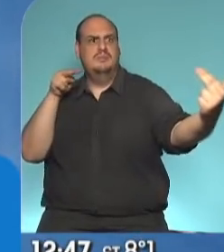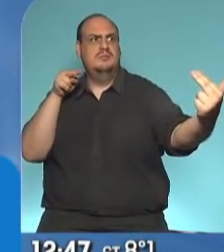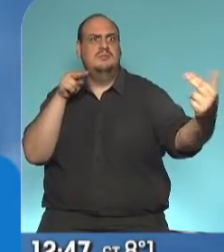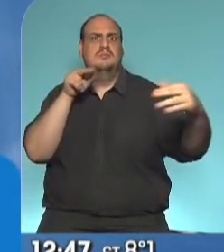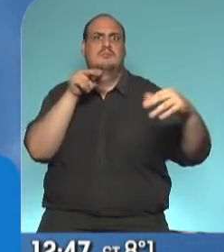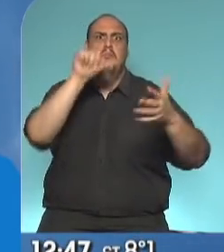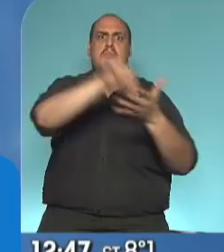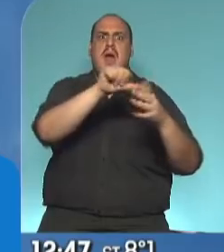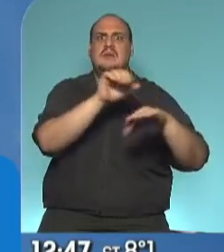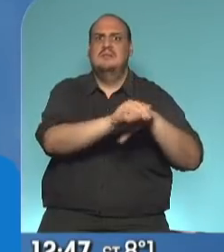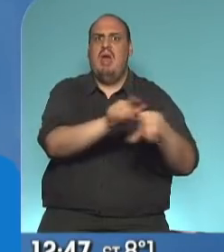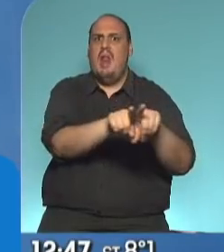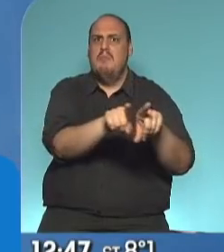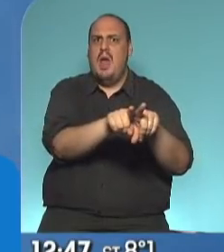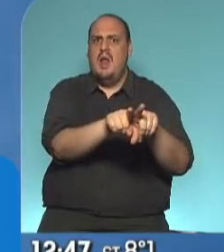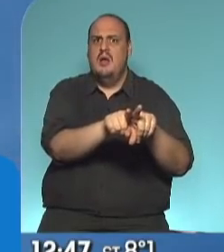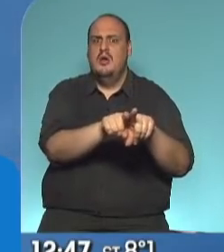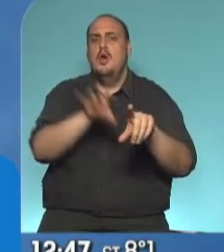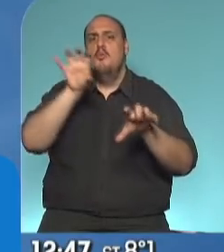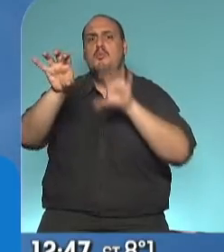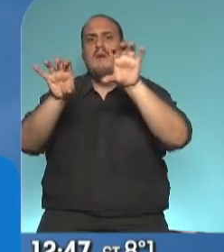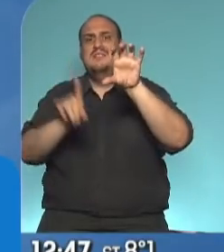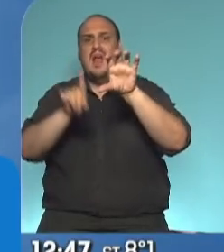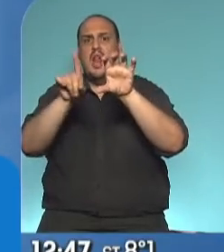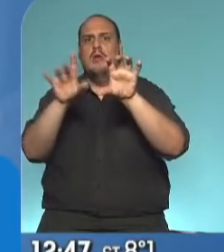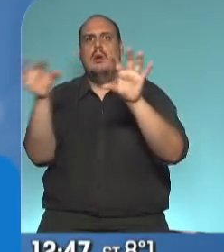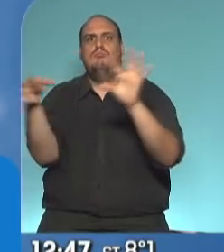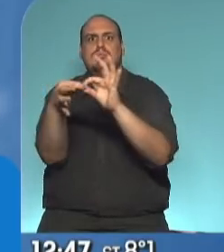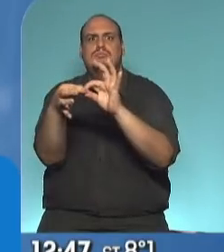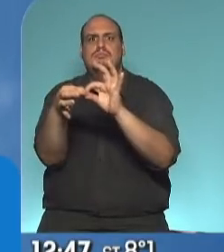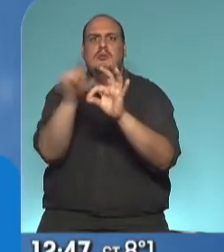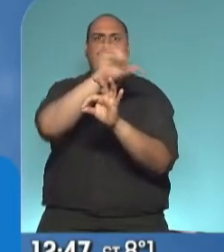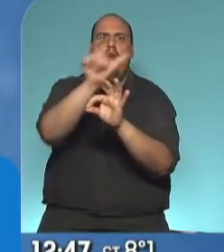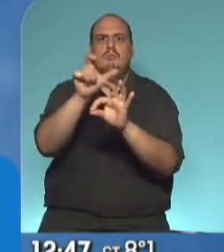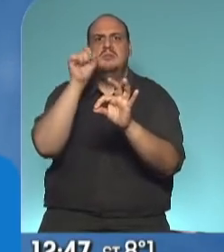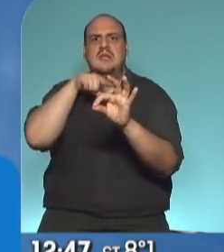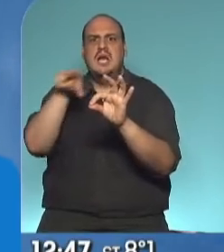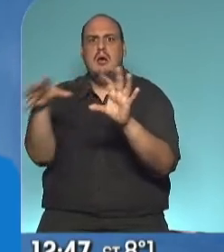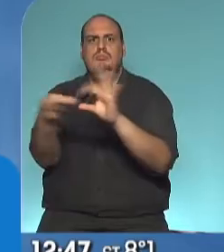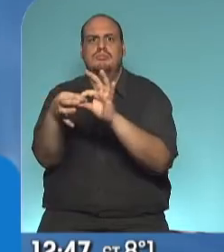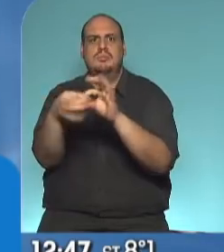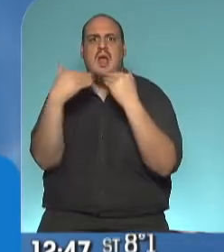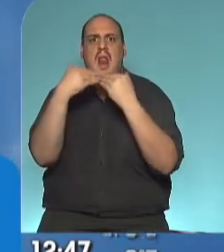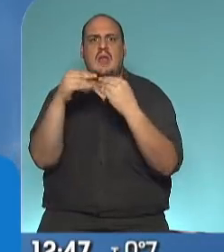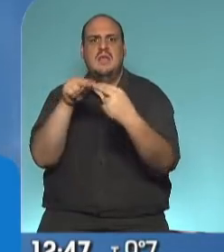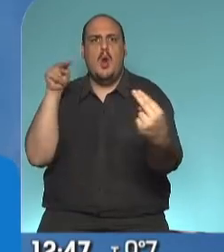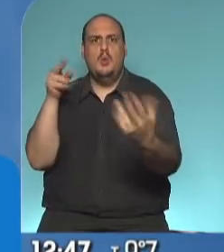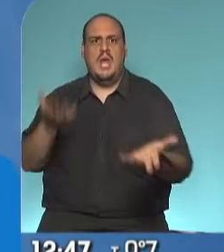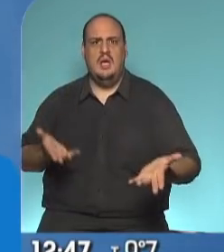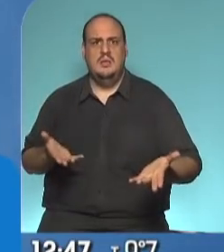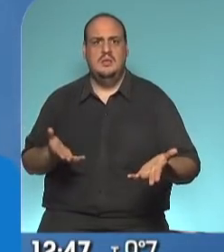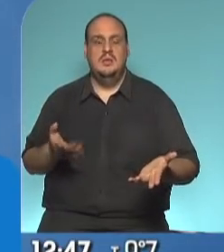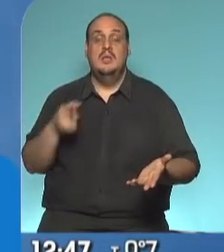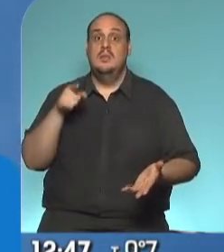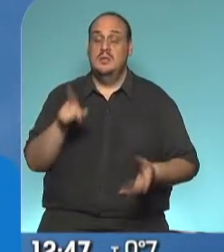y que vincula dos provincias norteñas tan importantes como Formosa y Chaco. Y también me alegra